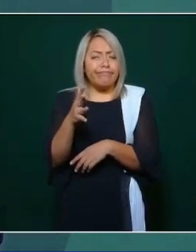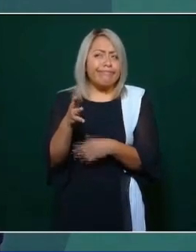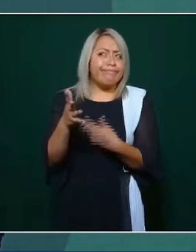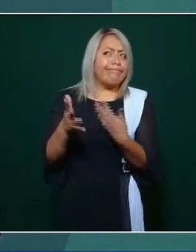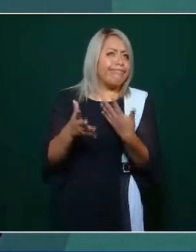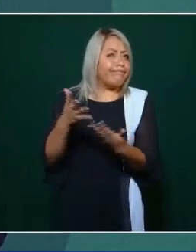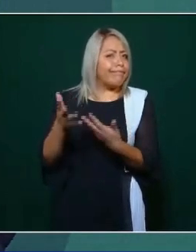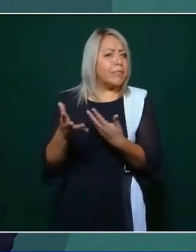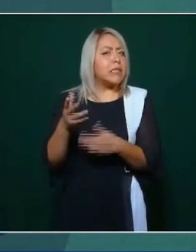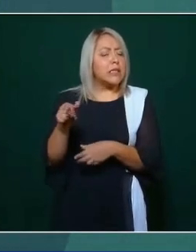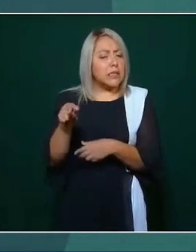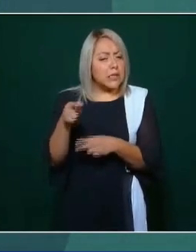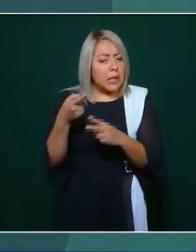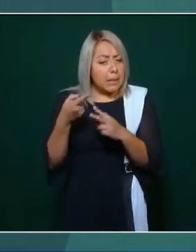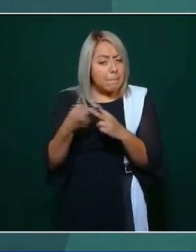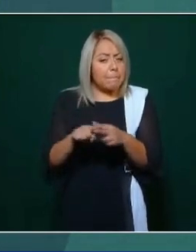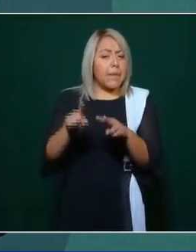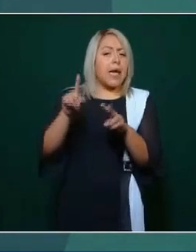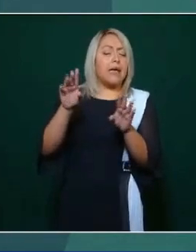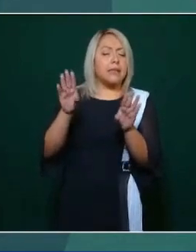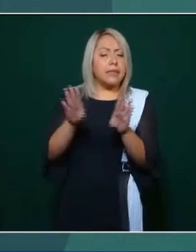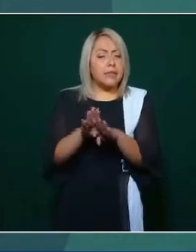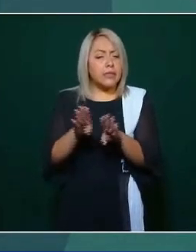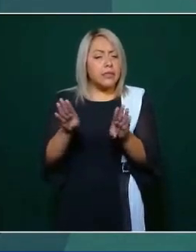cuando empiezan